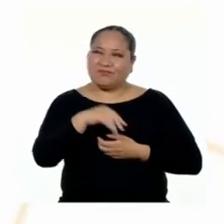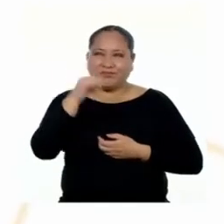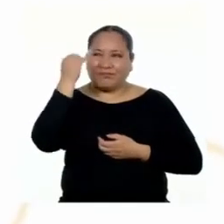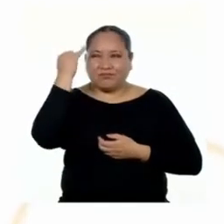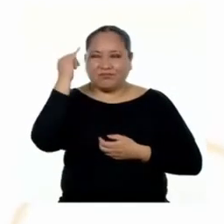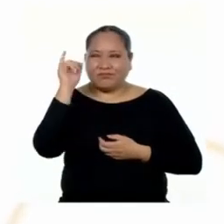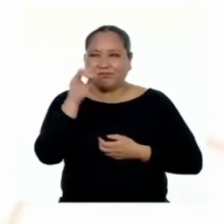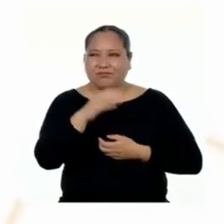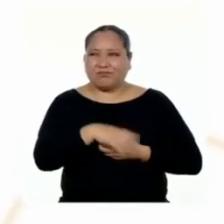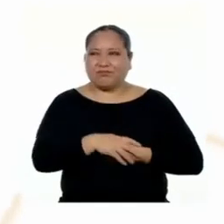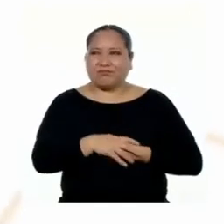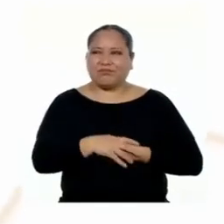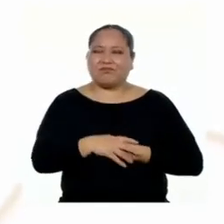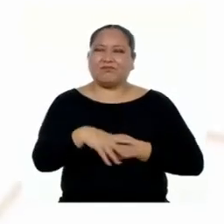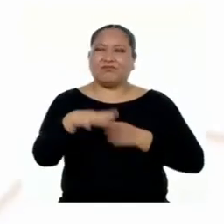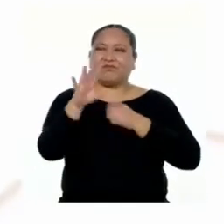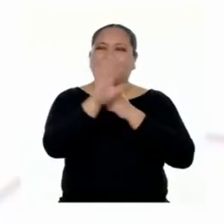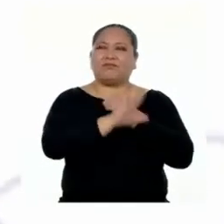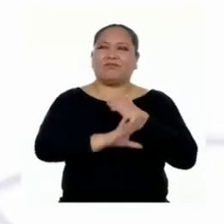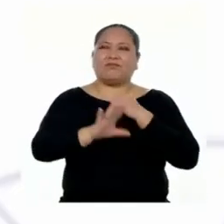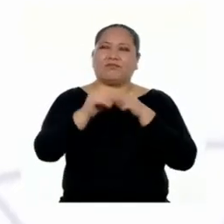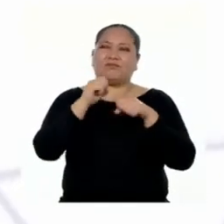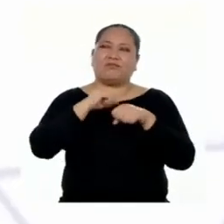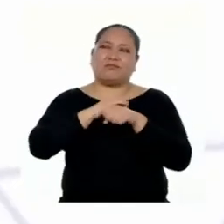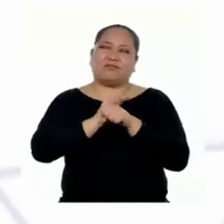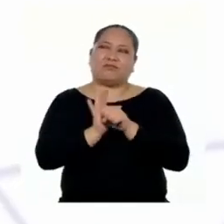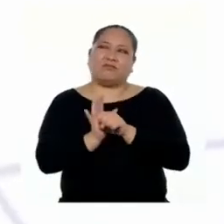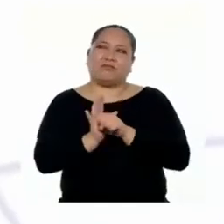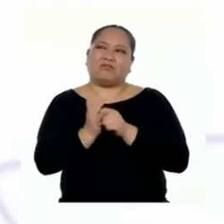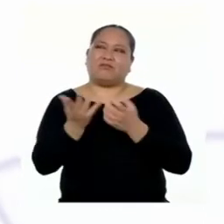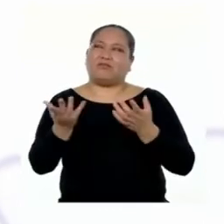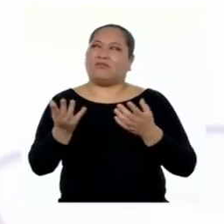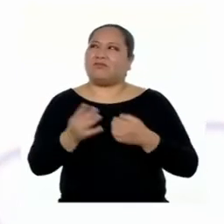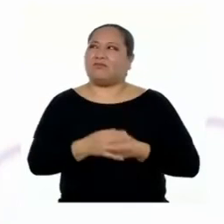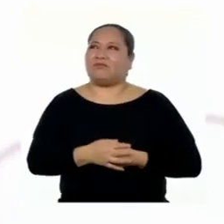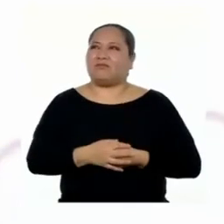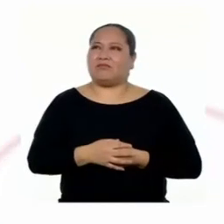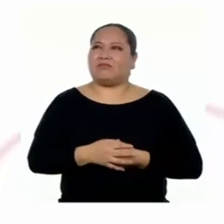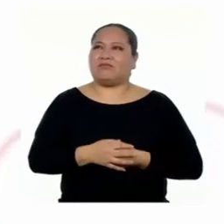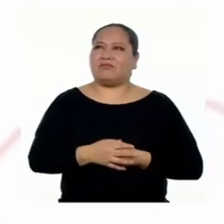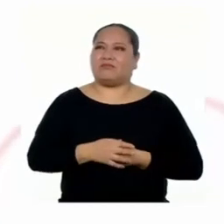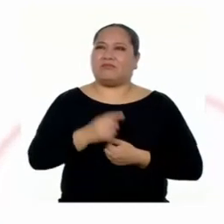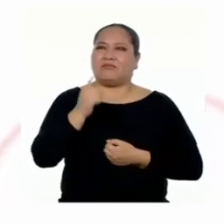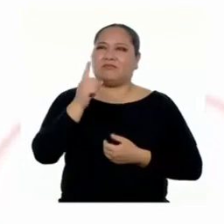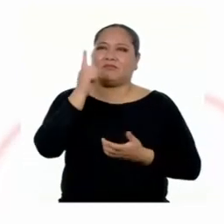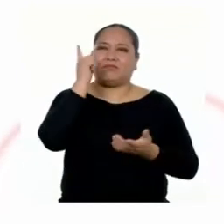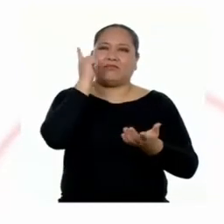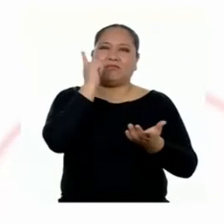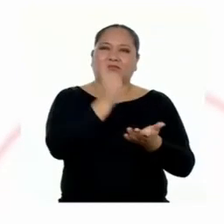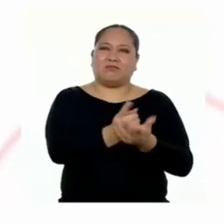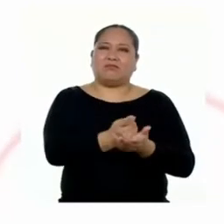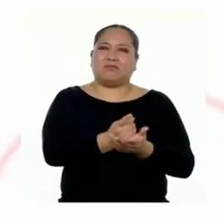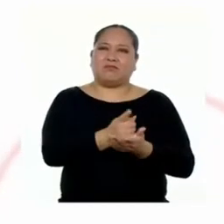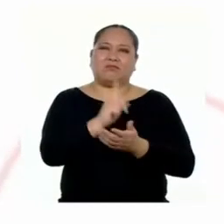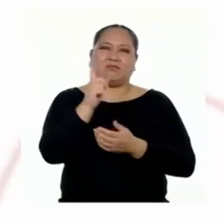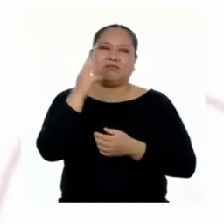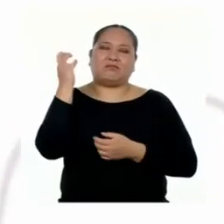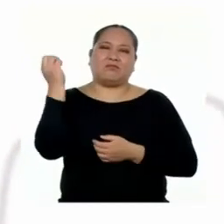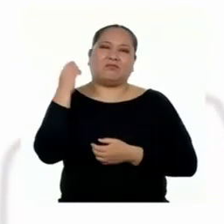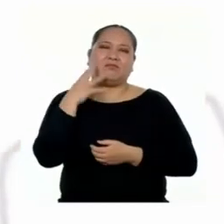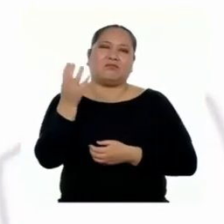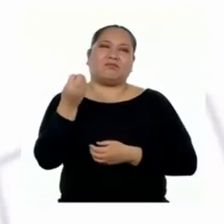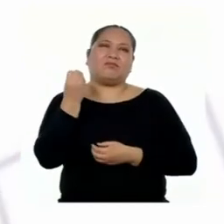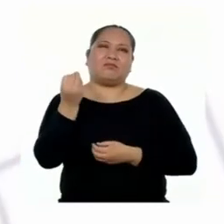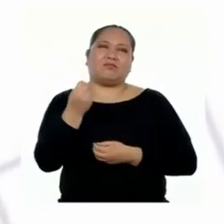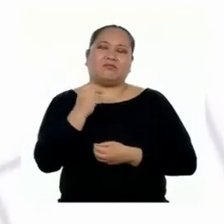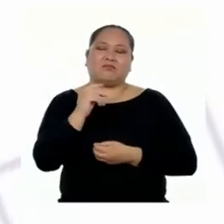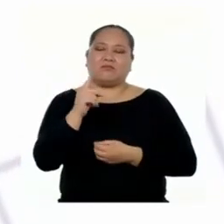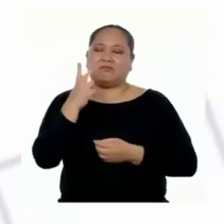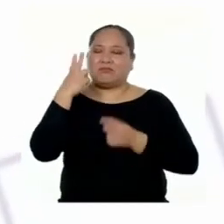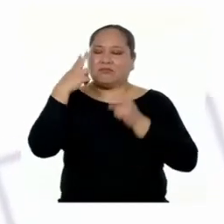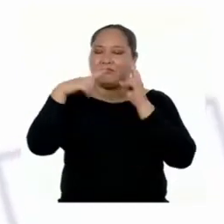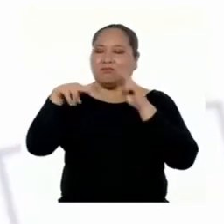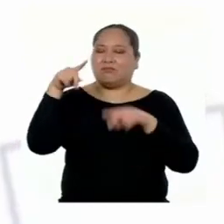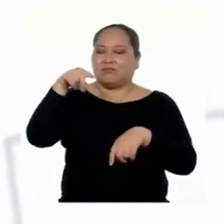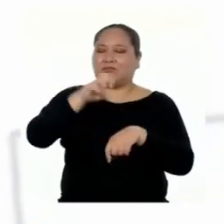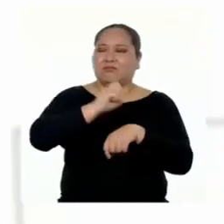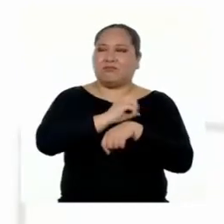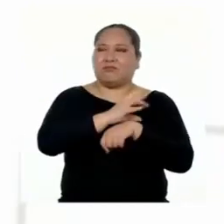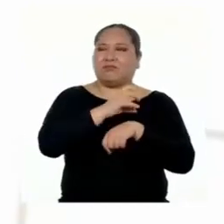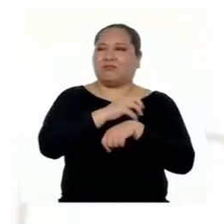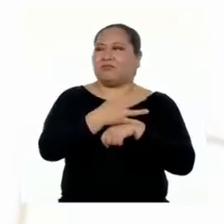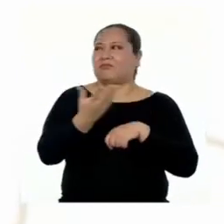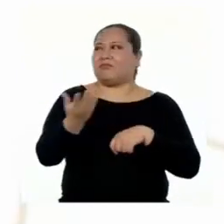nada. Protégete del COVID-19. Me suena a una orden que además no me dice por qué debo tomar en cuenta esas